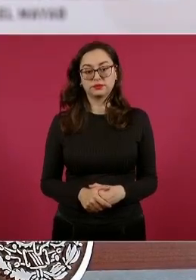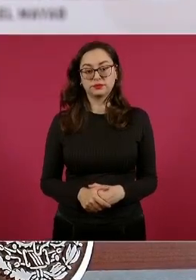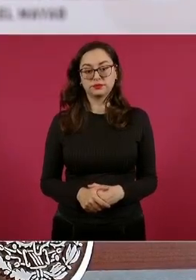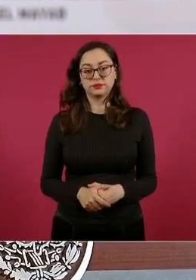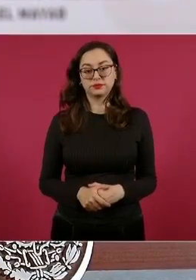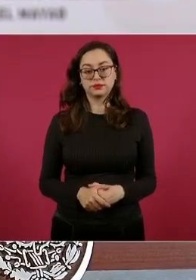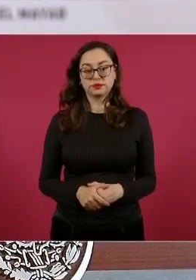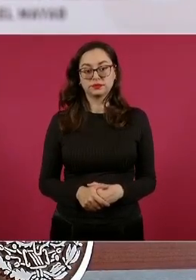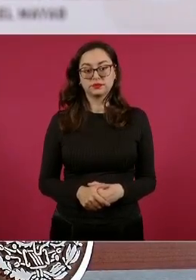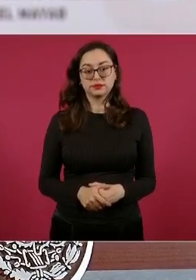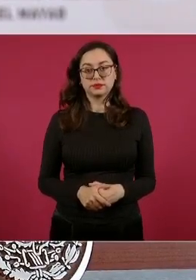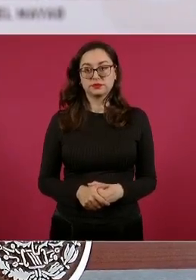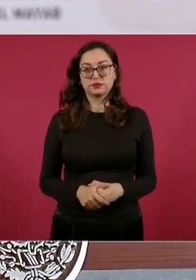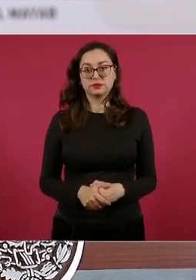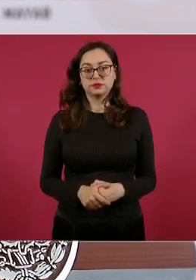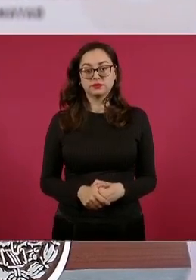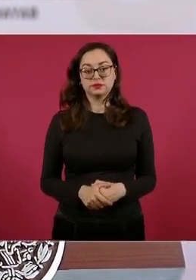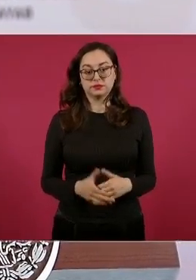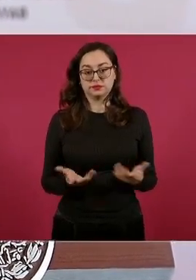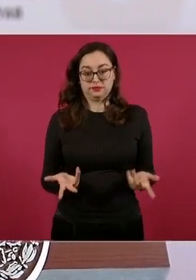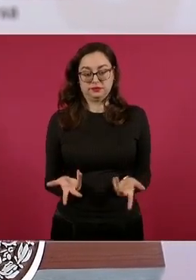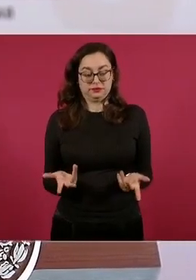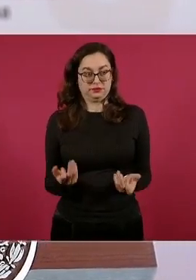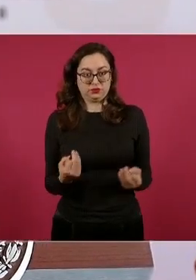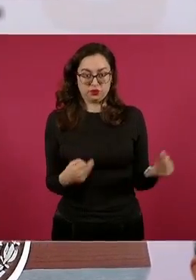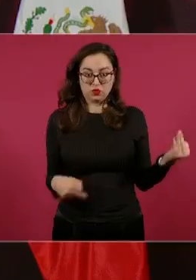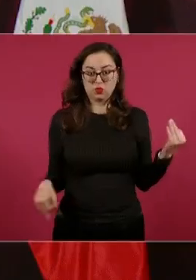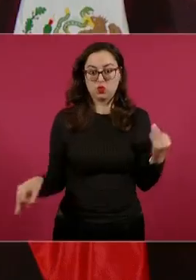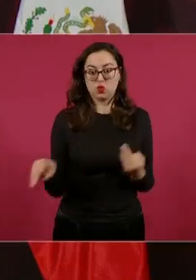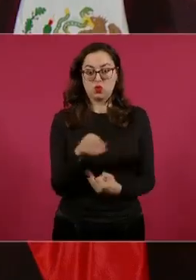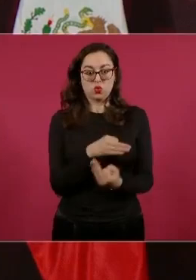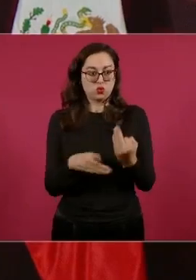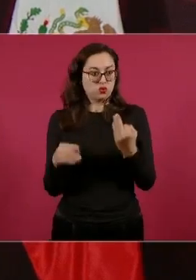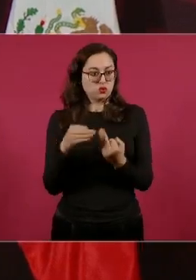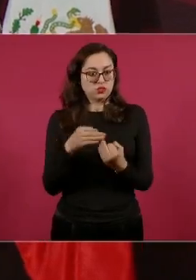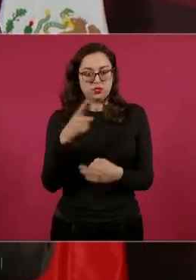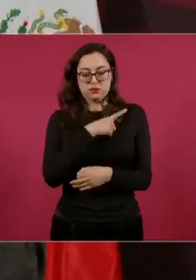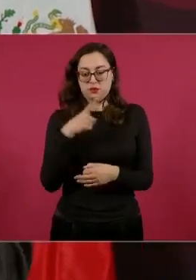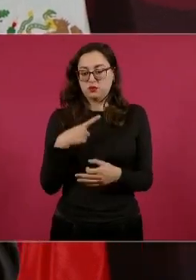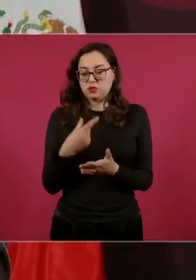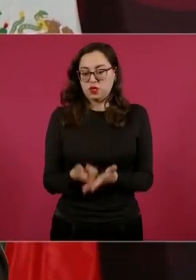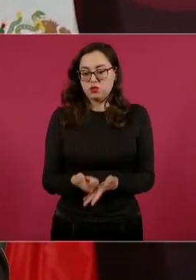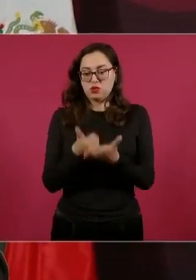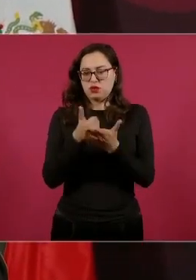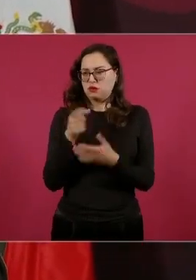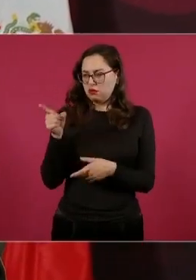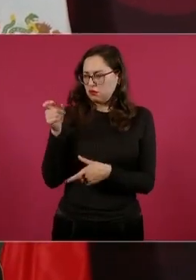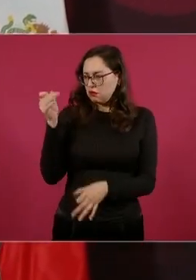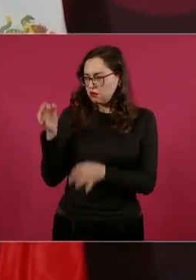y que todos ayudemos, al menos denunciándolo,